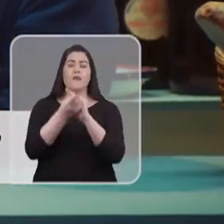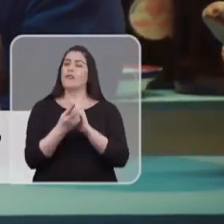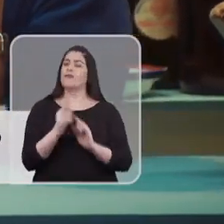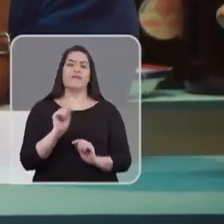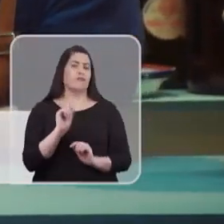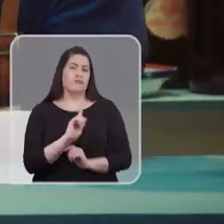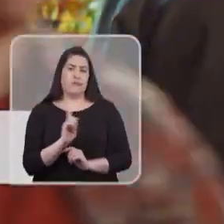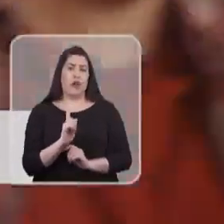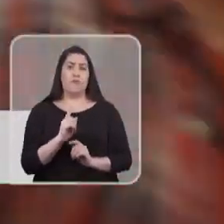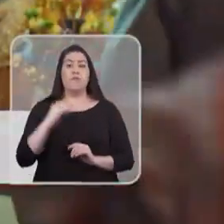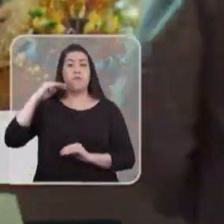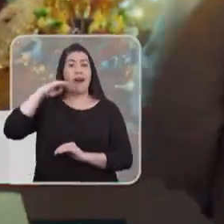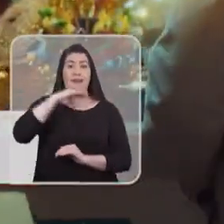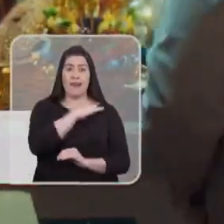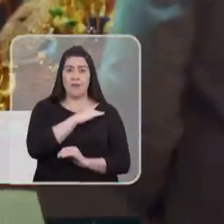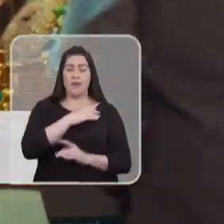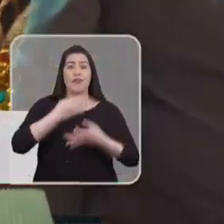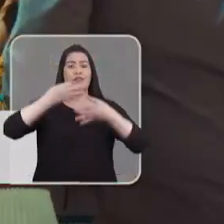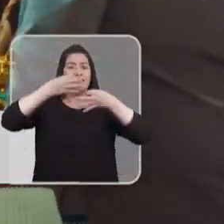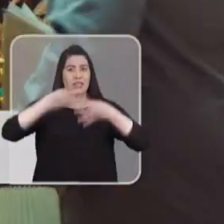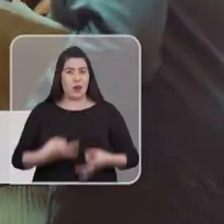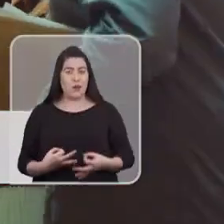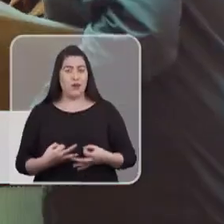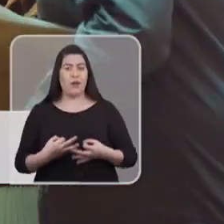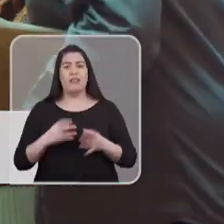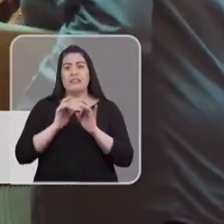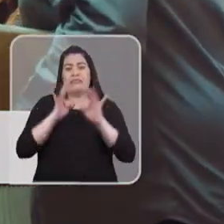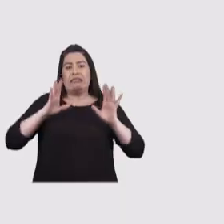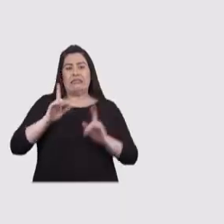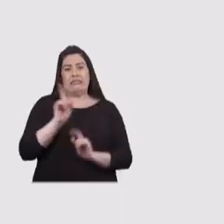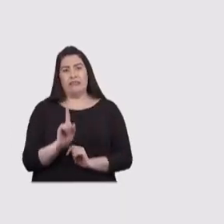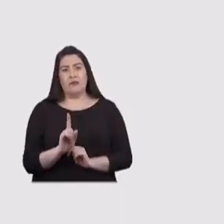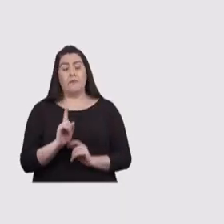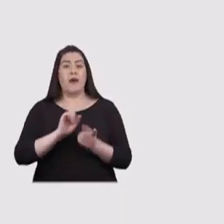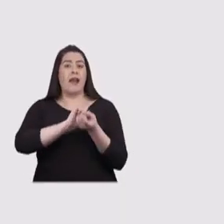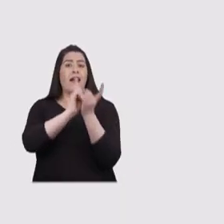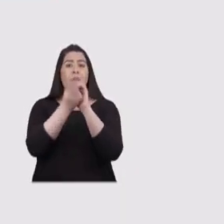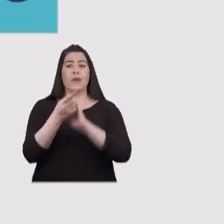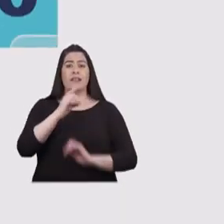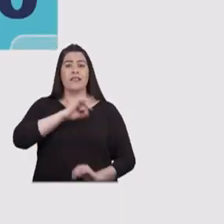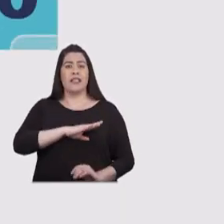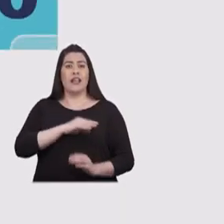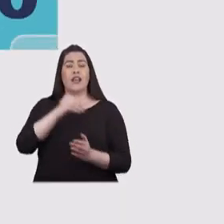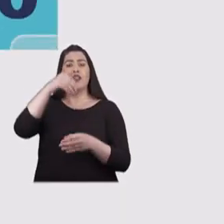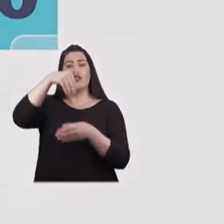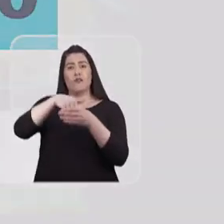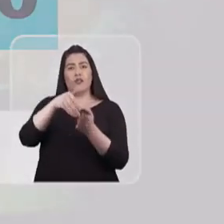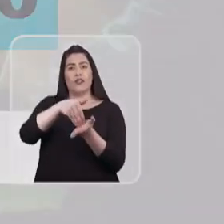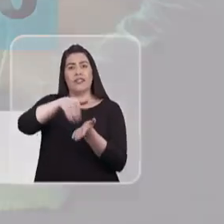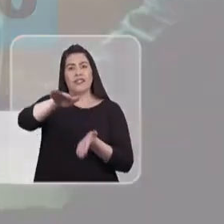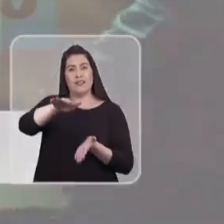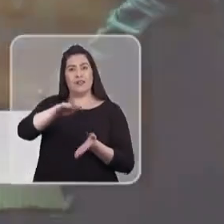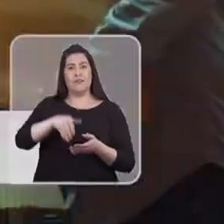sino que realizarlos de manera más rápida, segura y sin incertidumbre. Para cambiar Chile, yo voto rechazo.